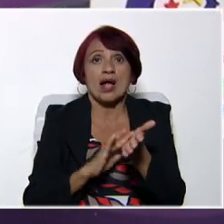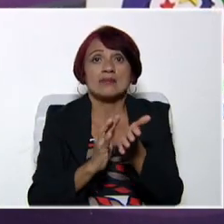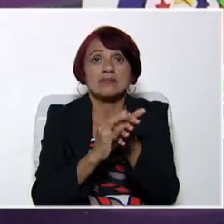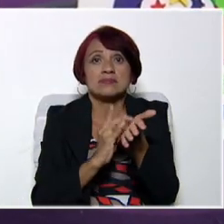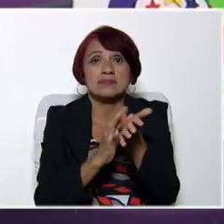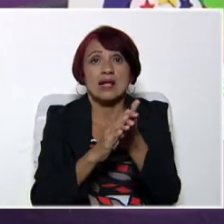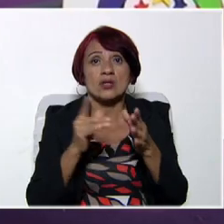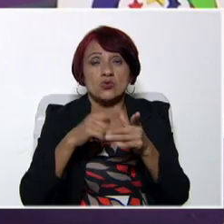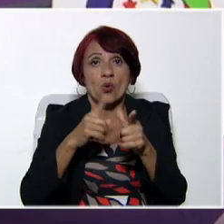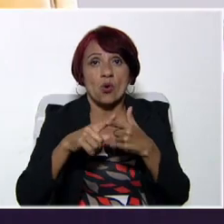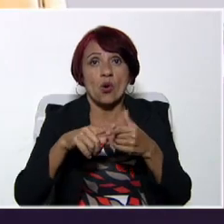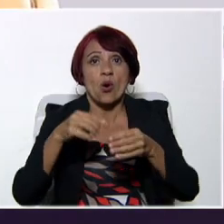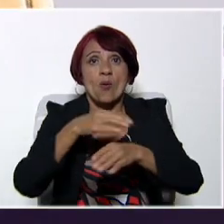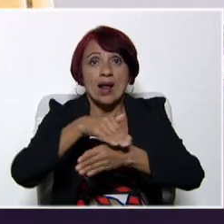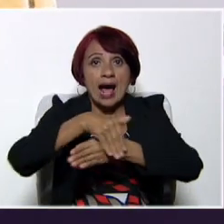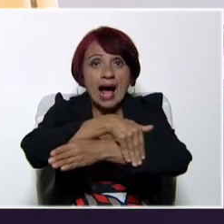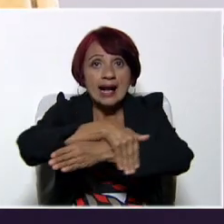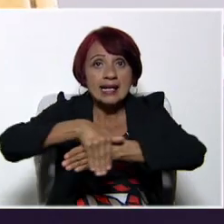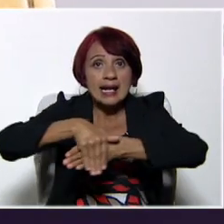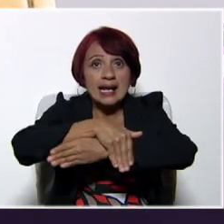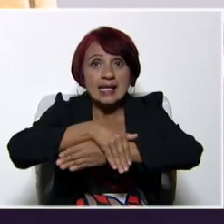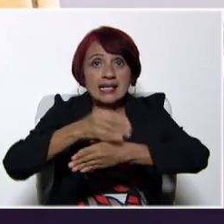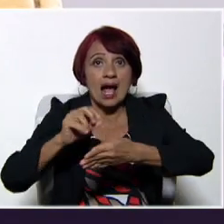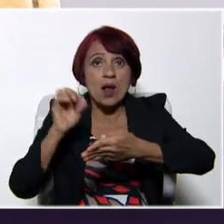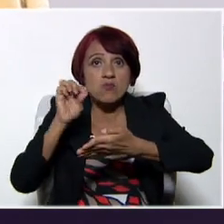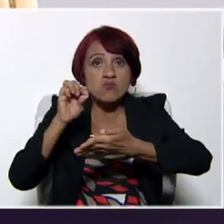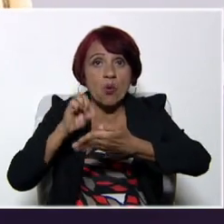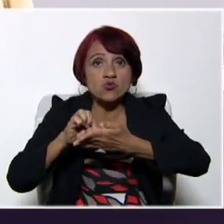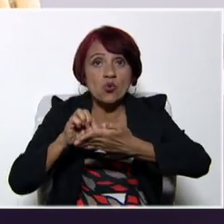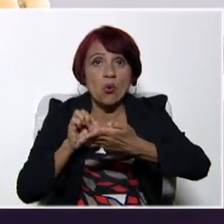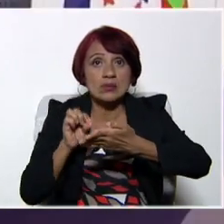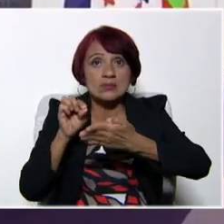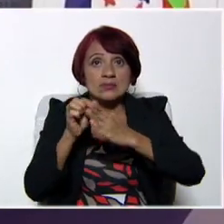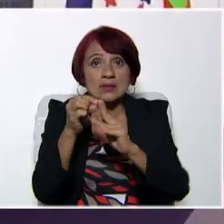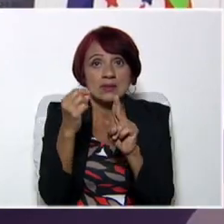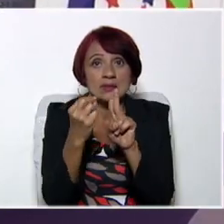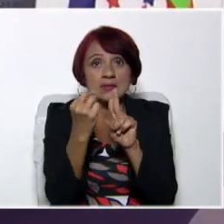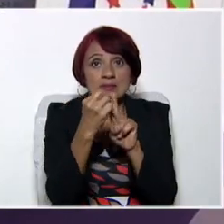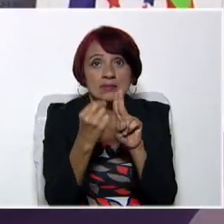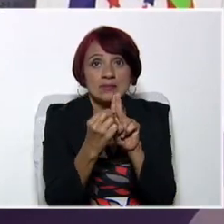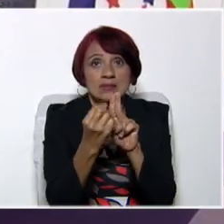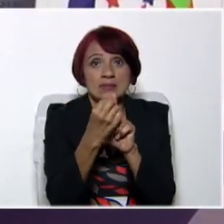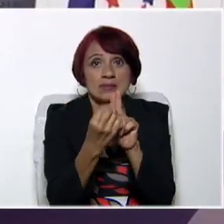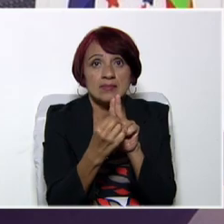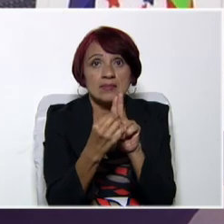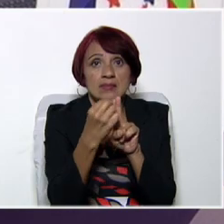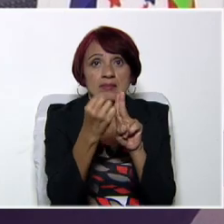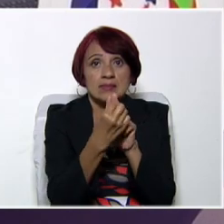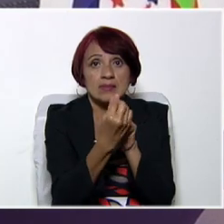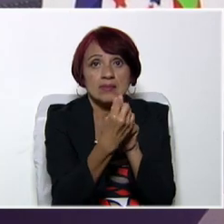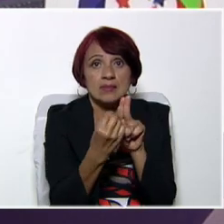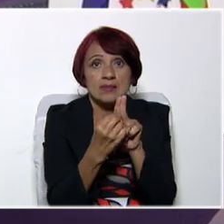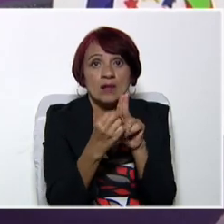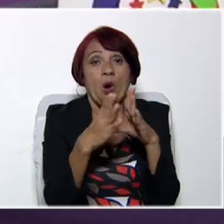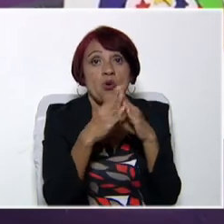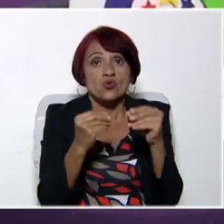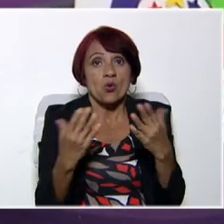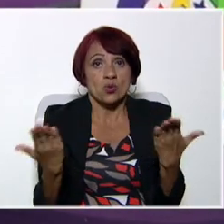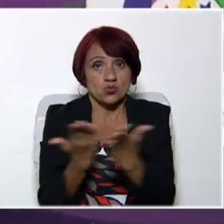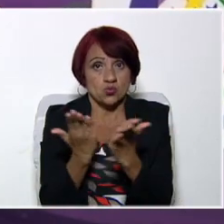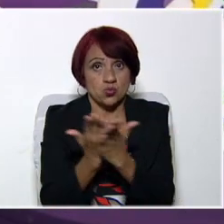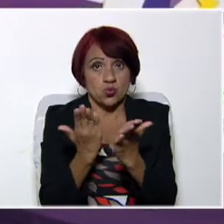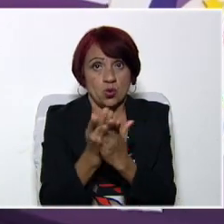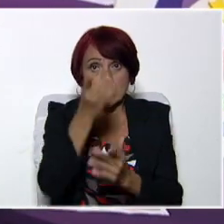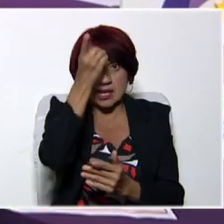la regleta y el punzón en el código braille. Y por supuesto, también nuestros estudiantes con